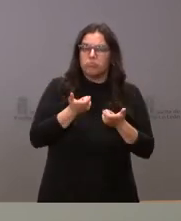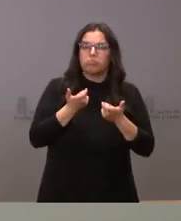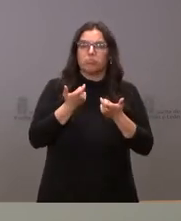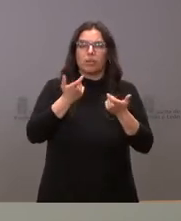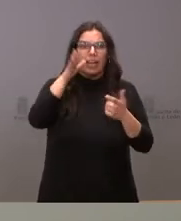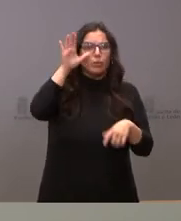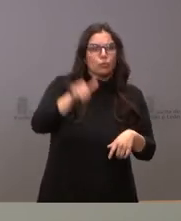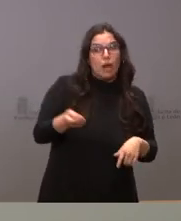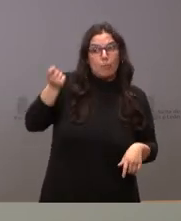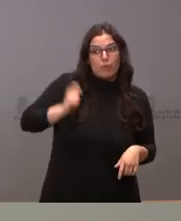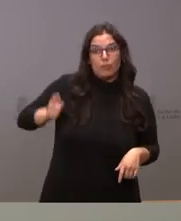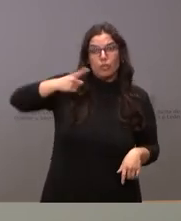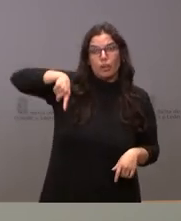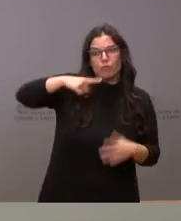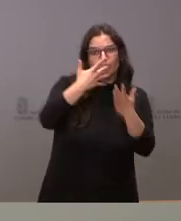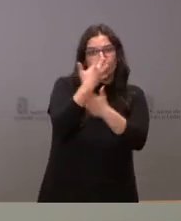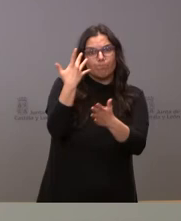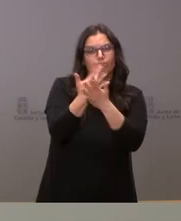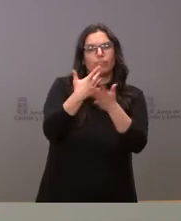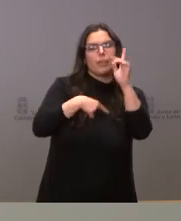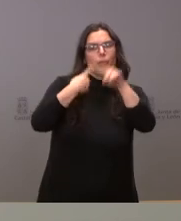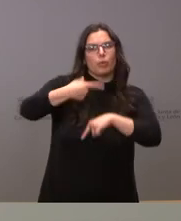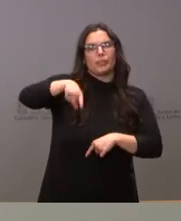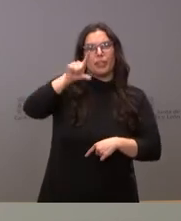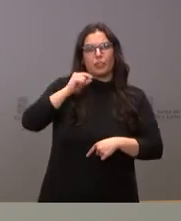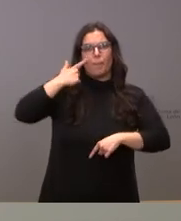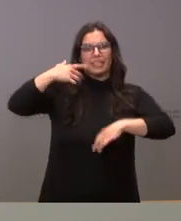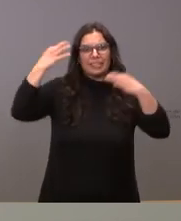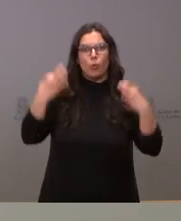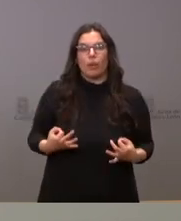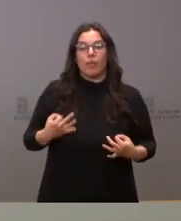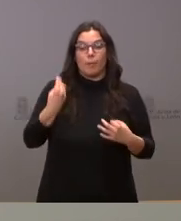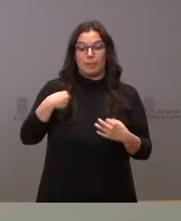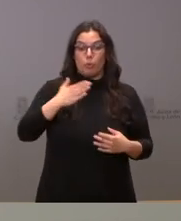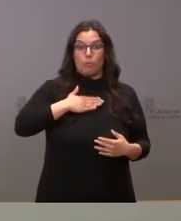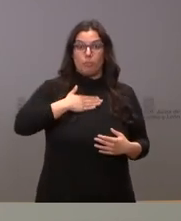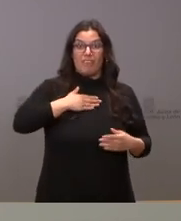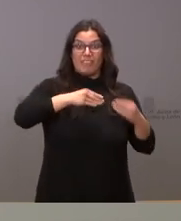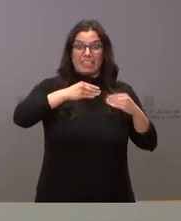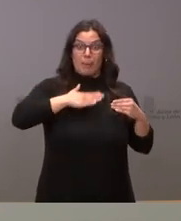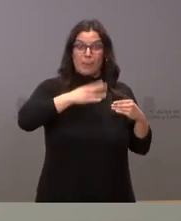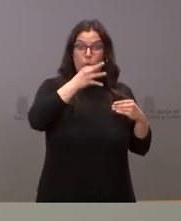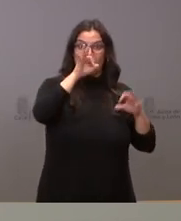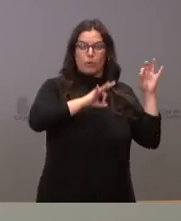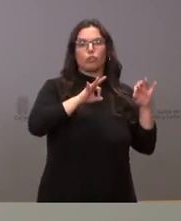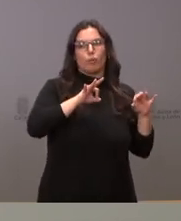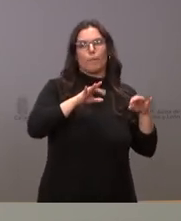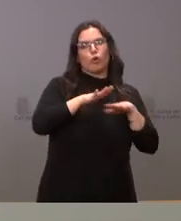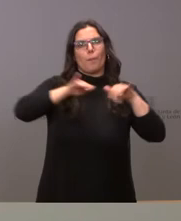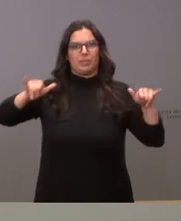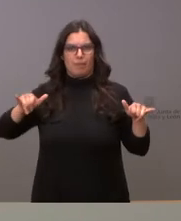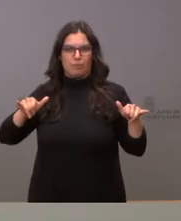escuchar a los profesionales y tomar la decisión que asegure que ese margen de maniobra lo utilizamos para solventar estas cuestiones